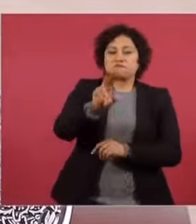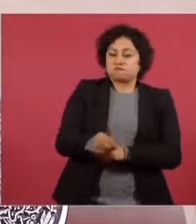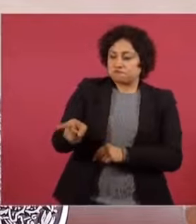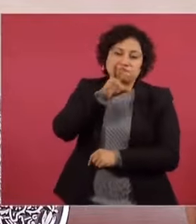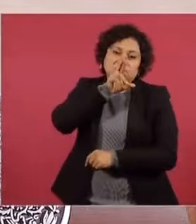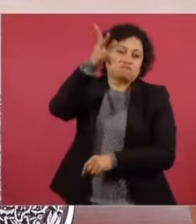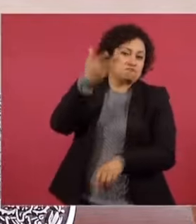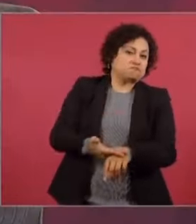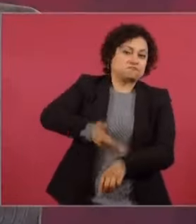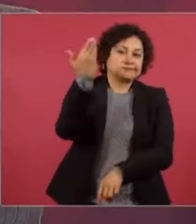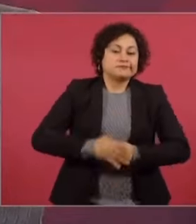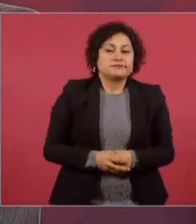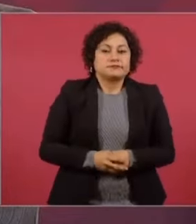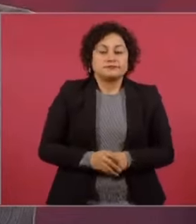mejor,